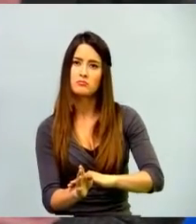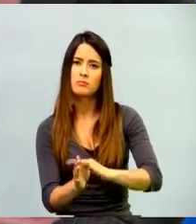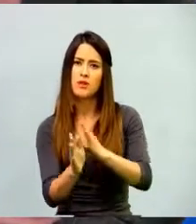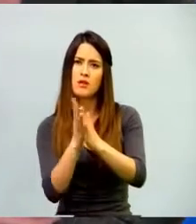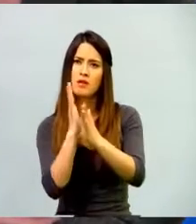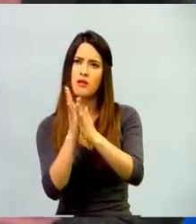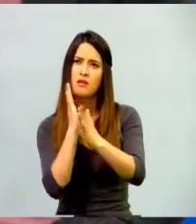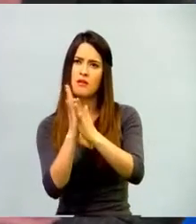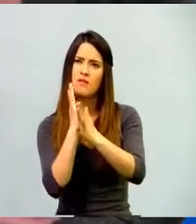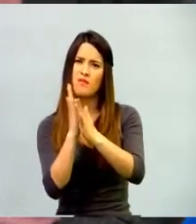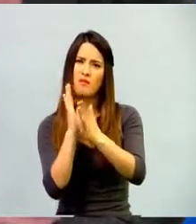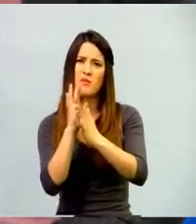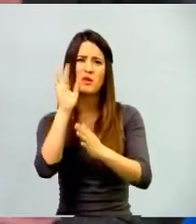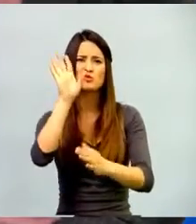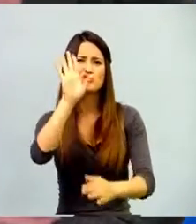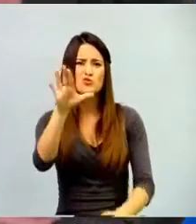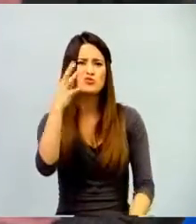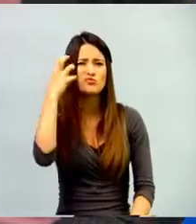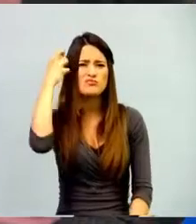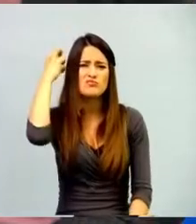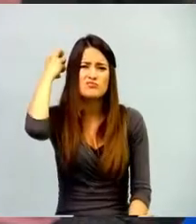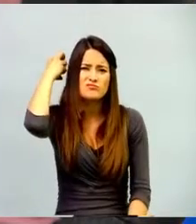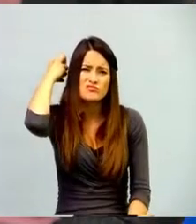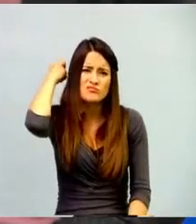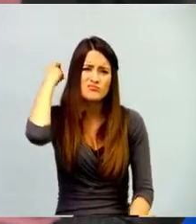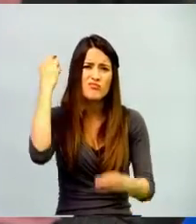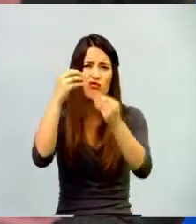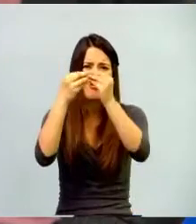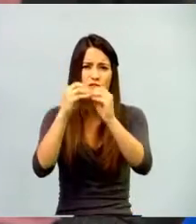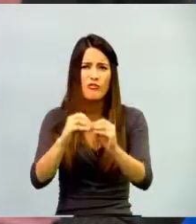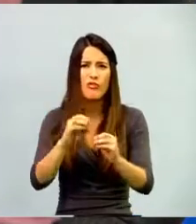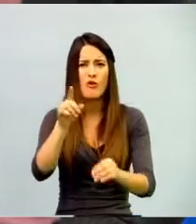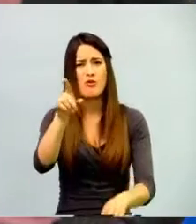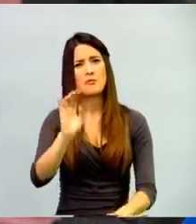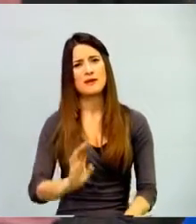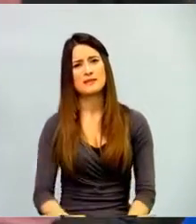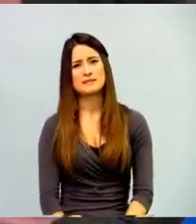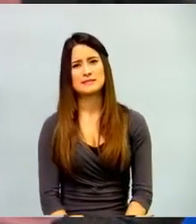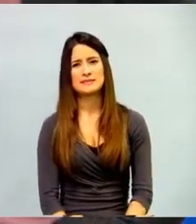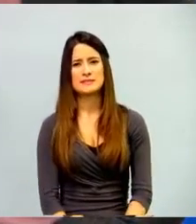muy tradicional y sigue siendo tradicional a pesar de que su formación